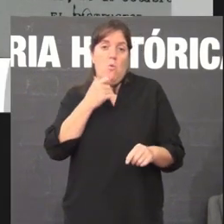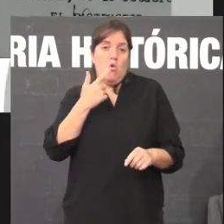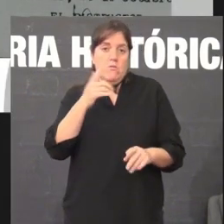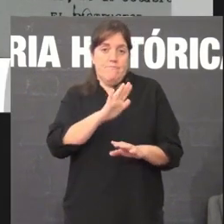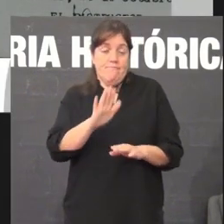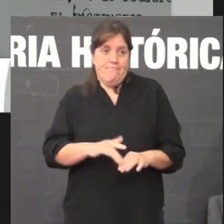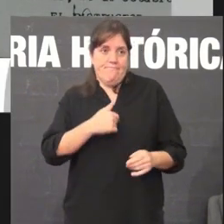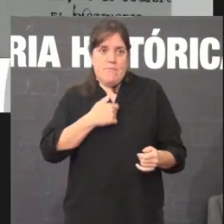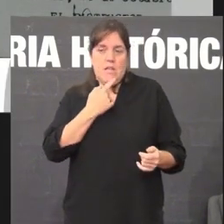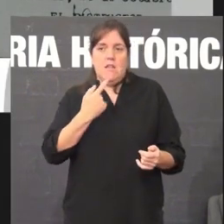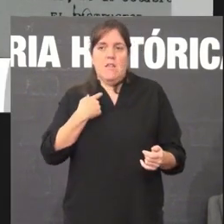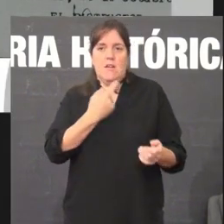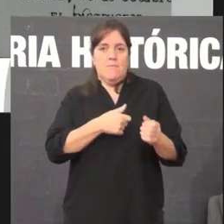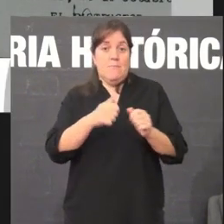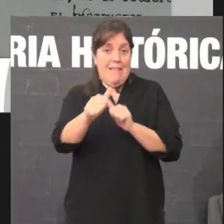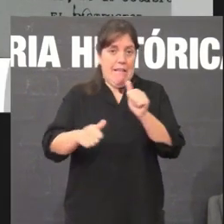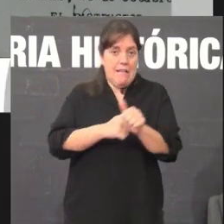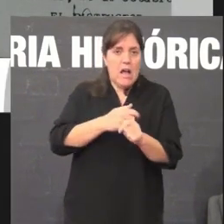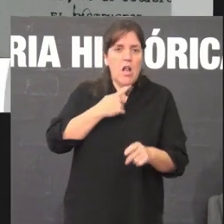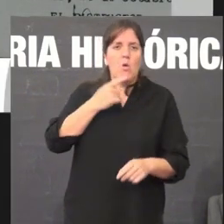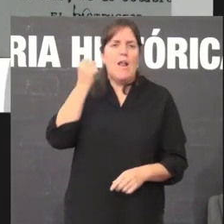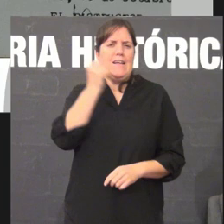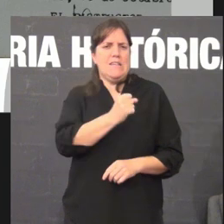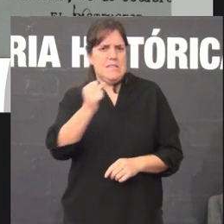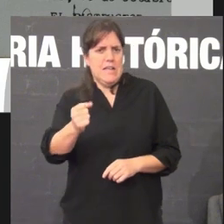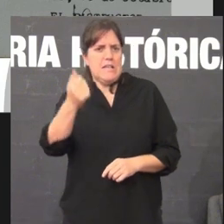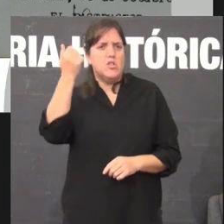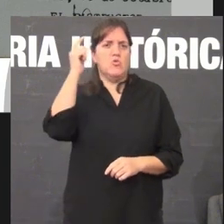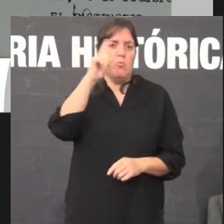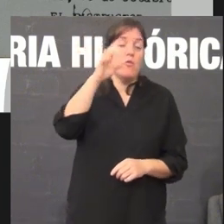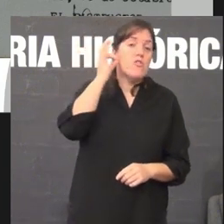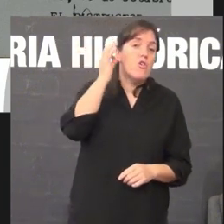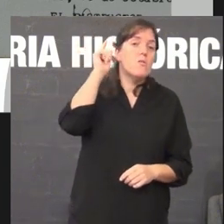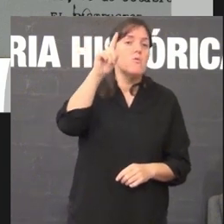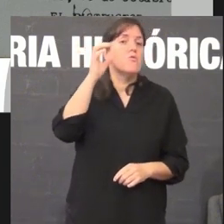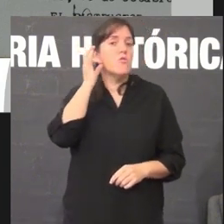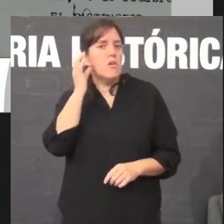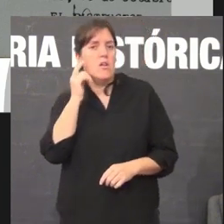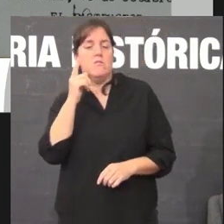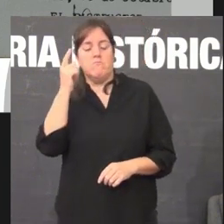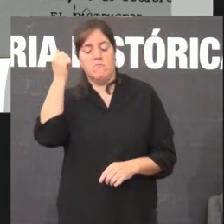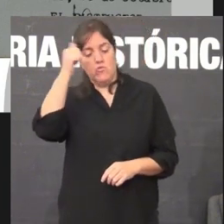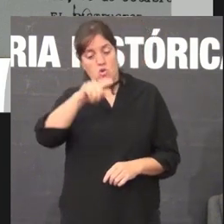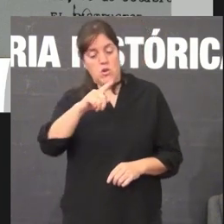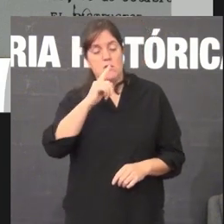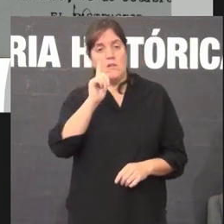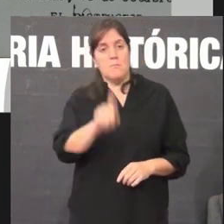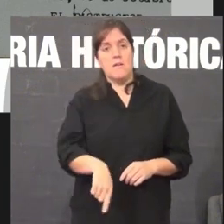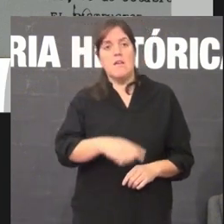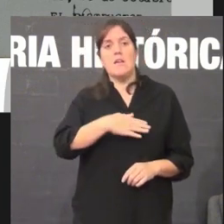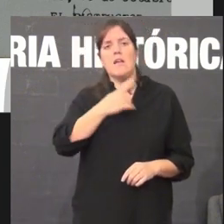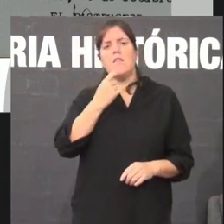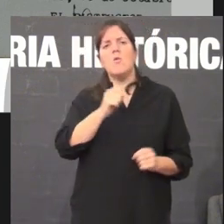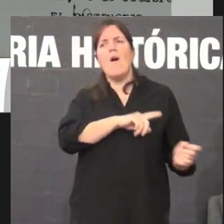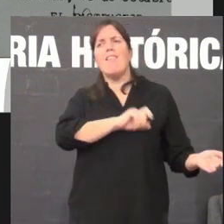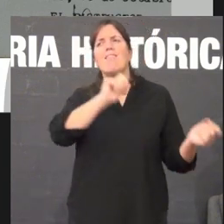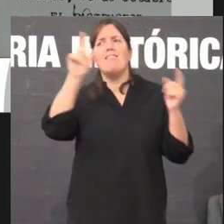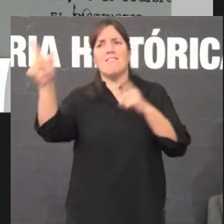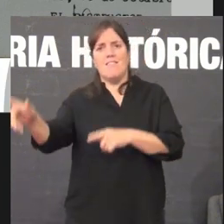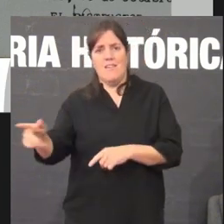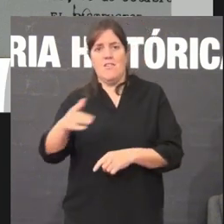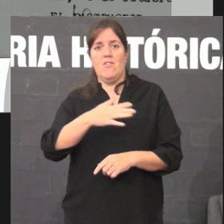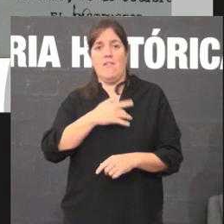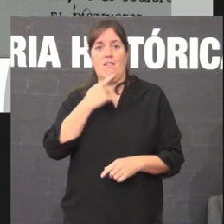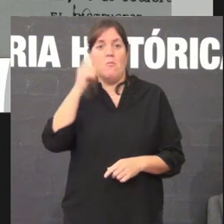as asesinatos de mestres mestras profesores e profesoras o desterro do profesorado que era un castigo especifico